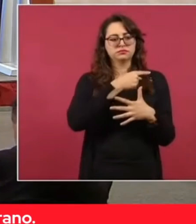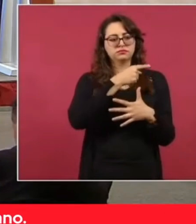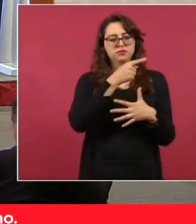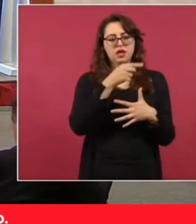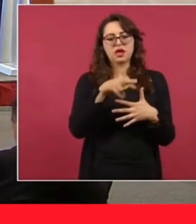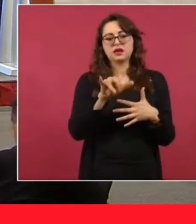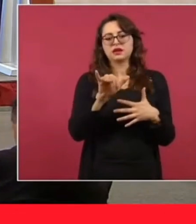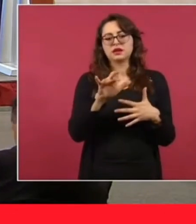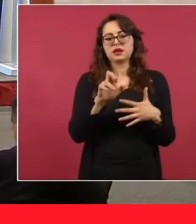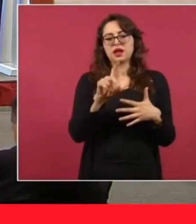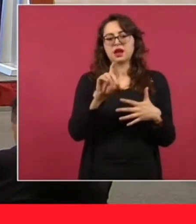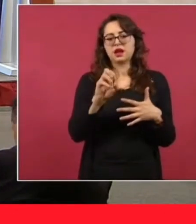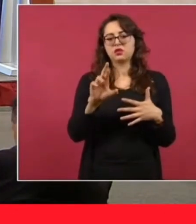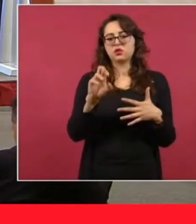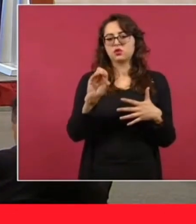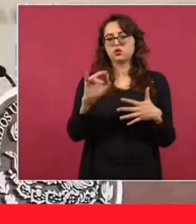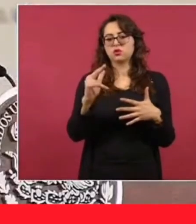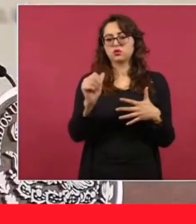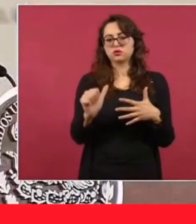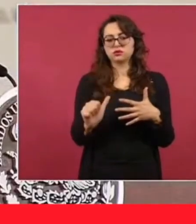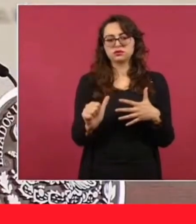Ricardo Rocha, no sé.